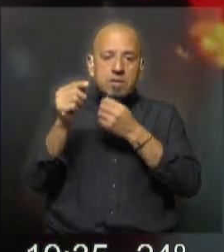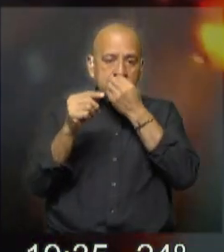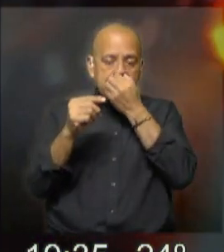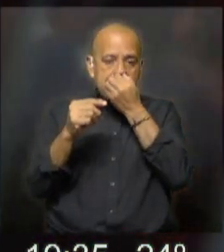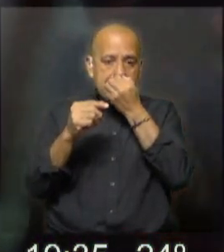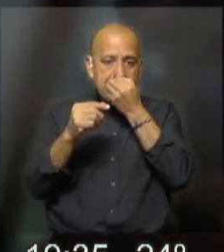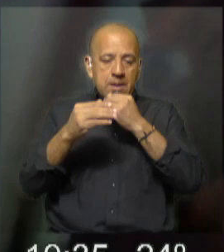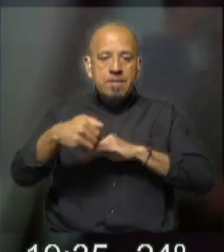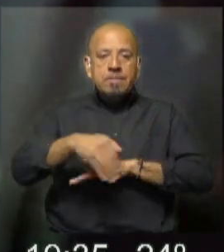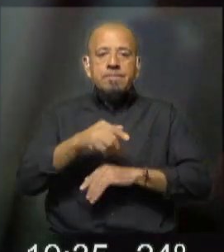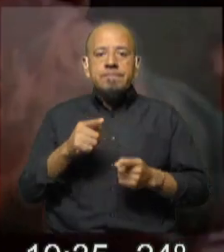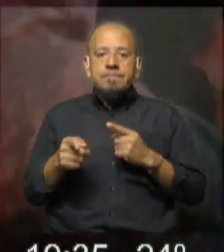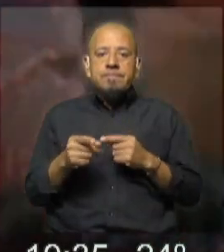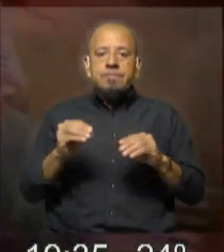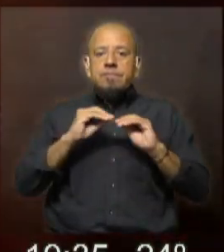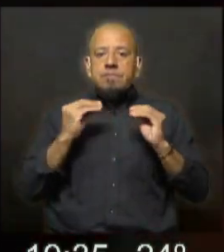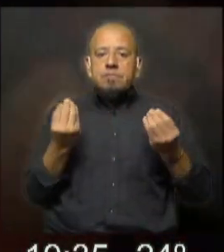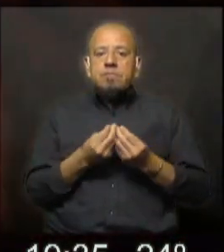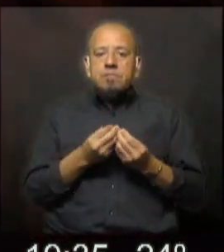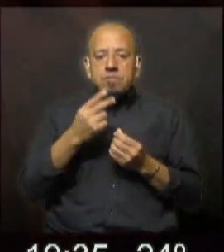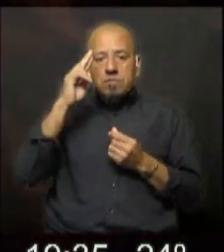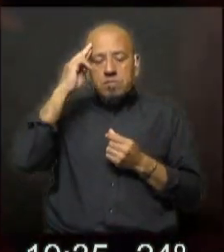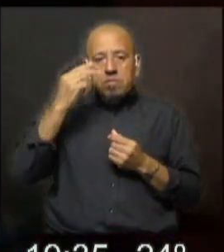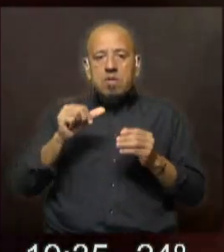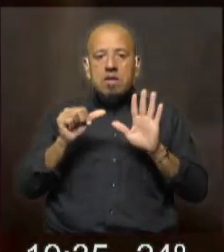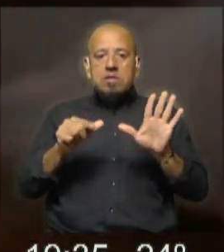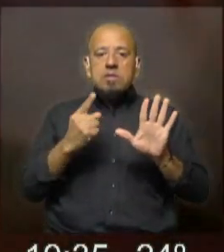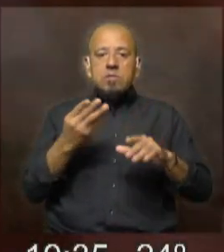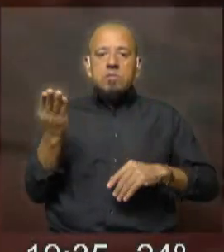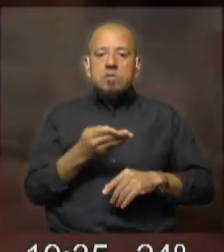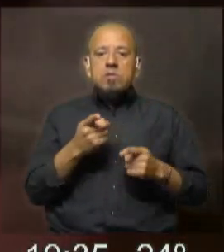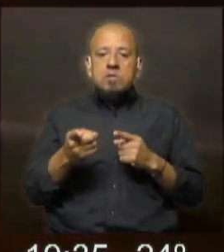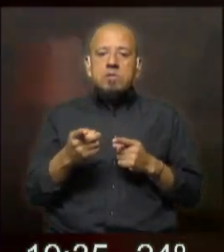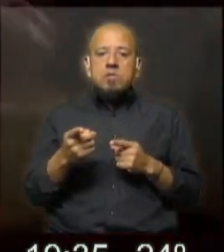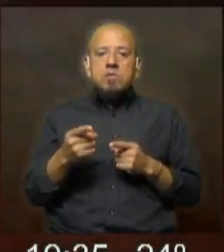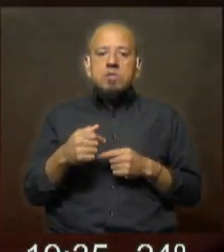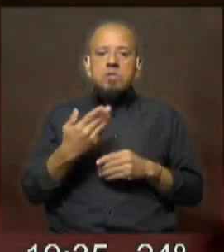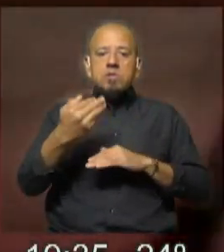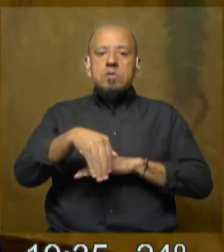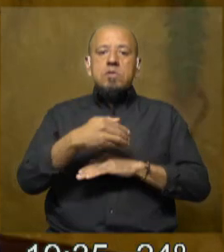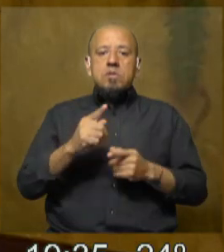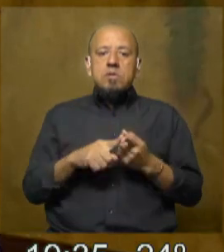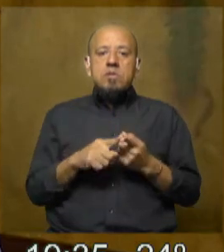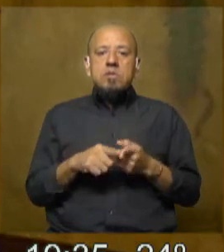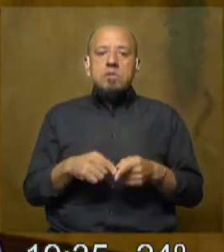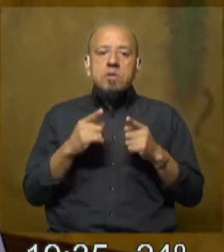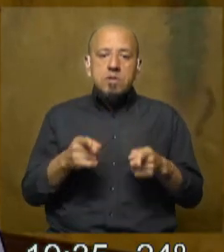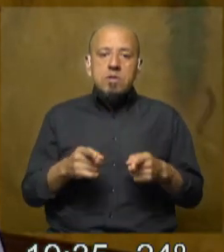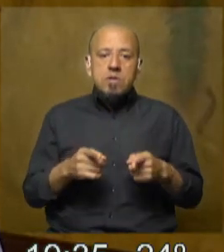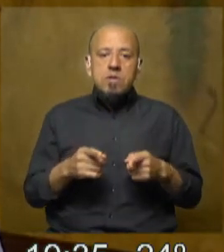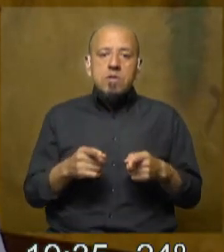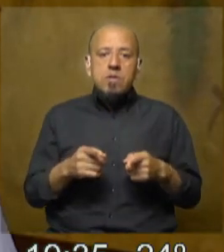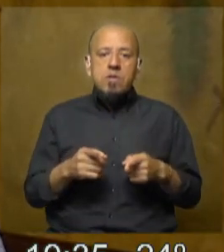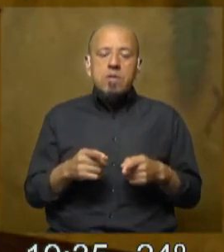y en el total del Uruguay el 61% de los homicidios ocurrieron en la vía pública eso contradice